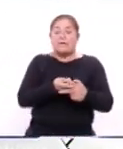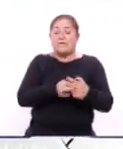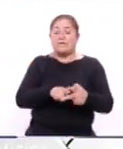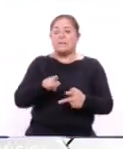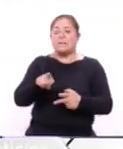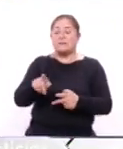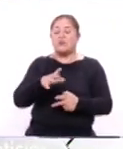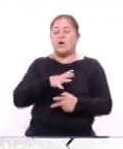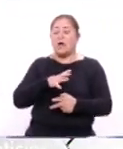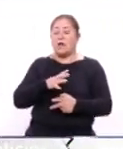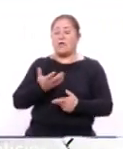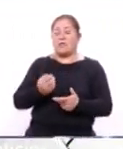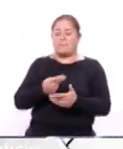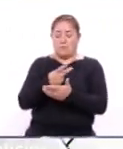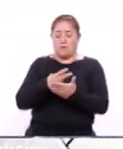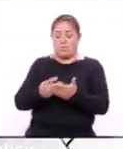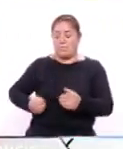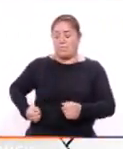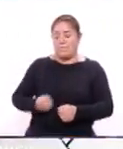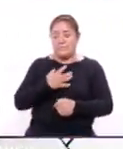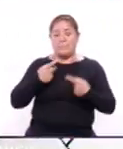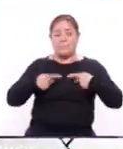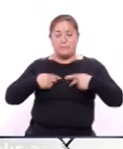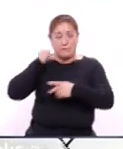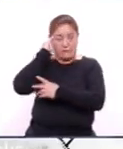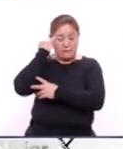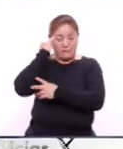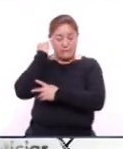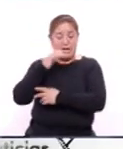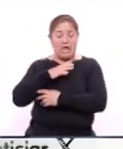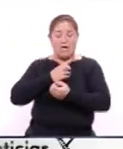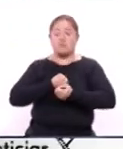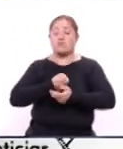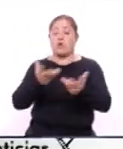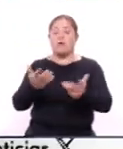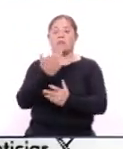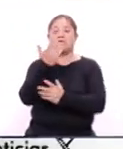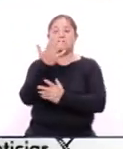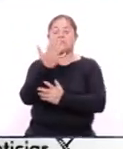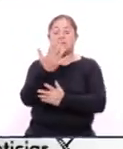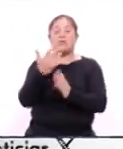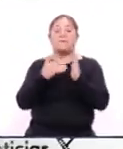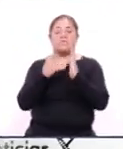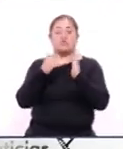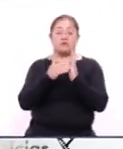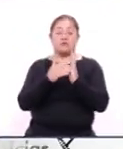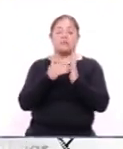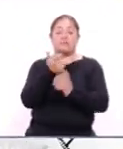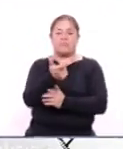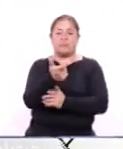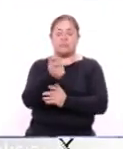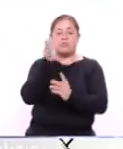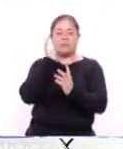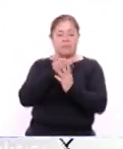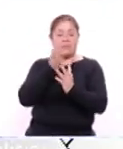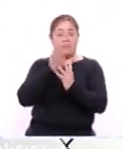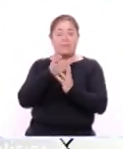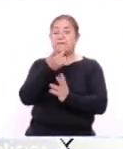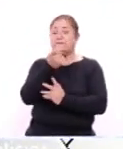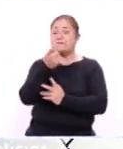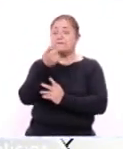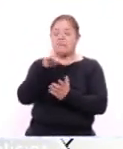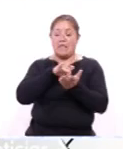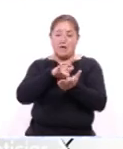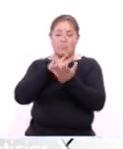del programa Bienestar para Personas Indígenas el cual distribuirá durante este año 5 millones de pesos divididos en 100 apoyos de